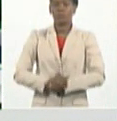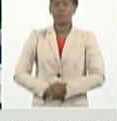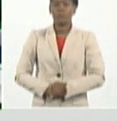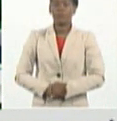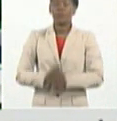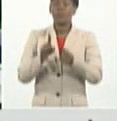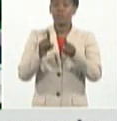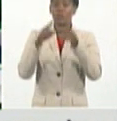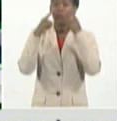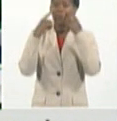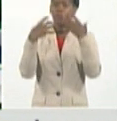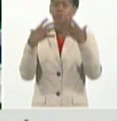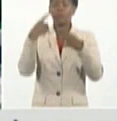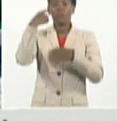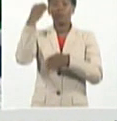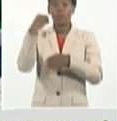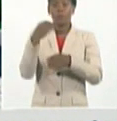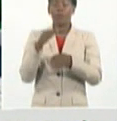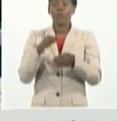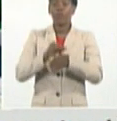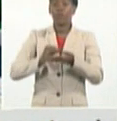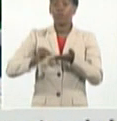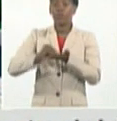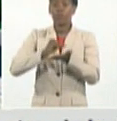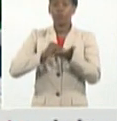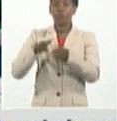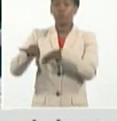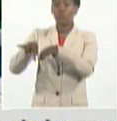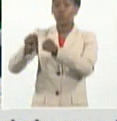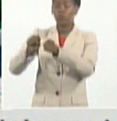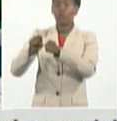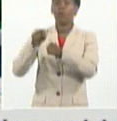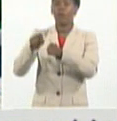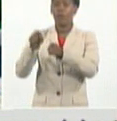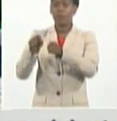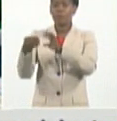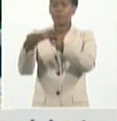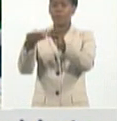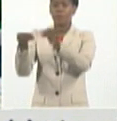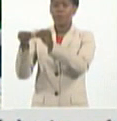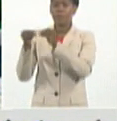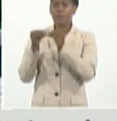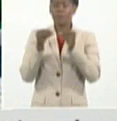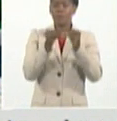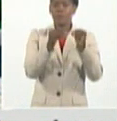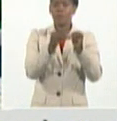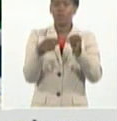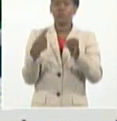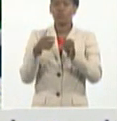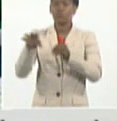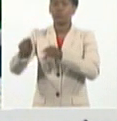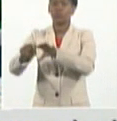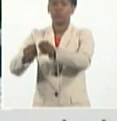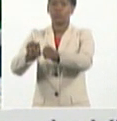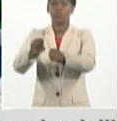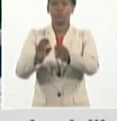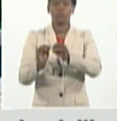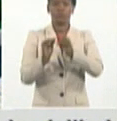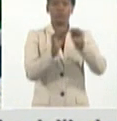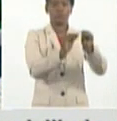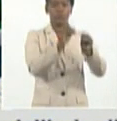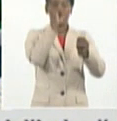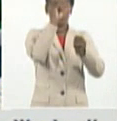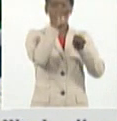también precisar todos los contactos que ha tenido ese caso positivo en los últimos 15